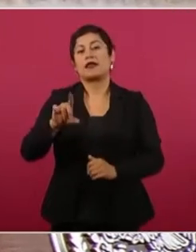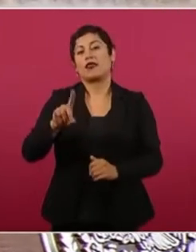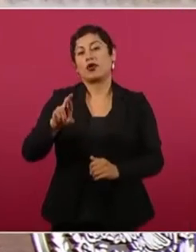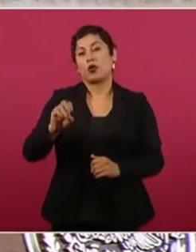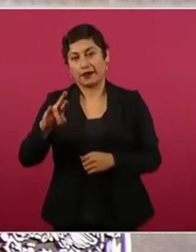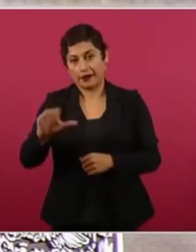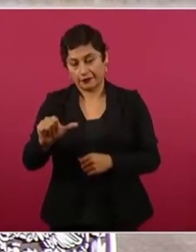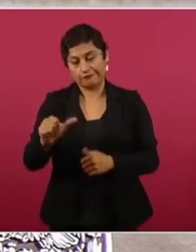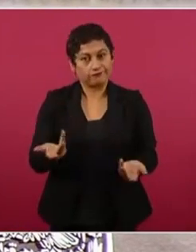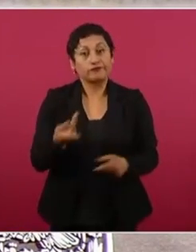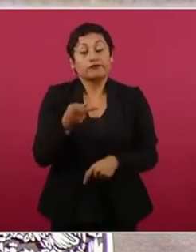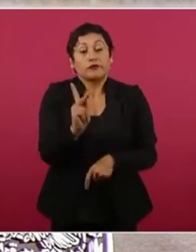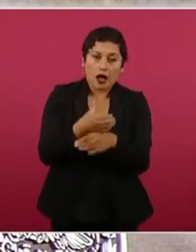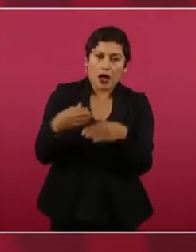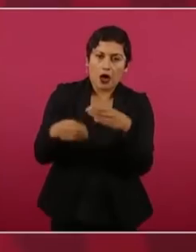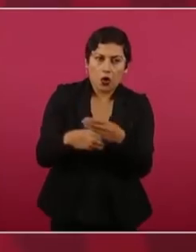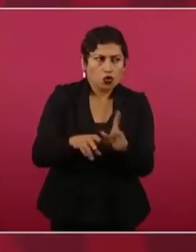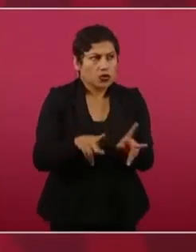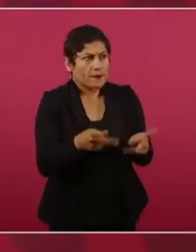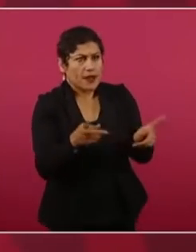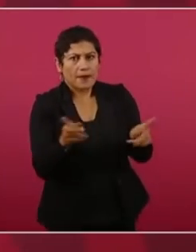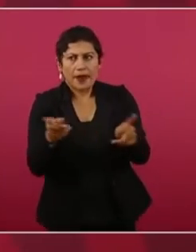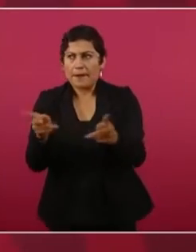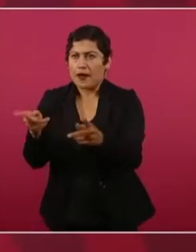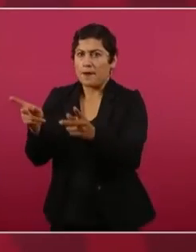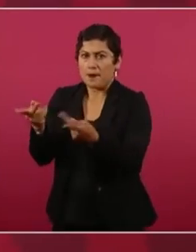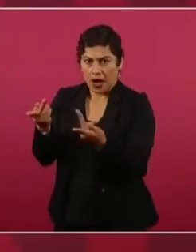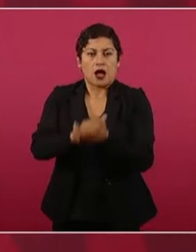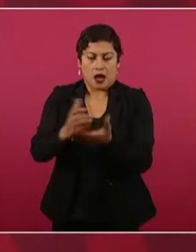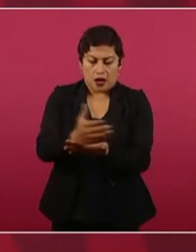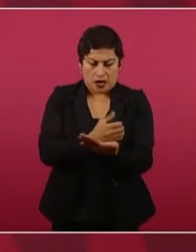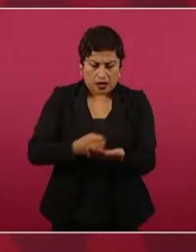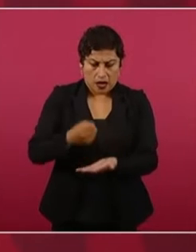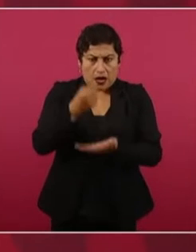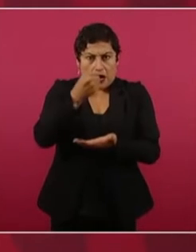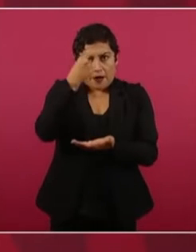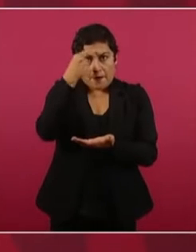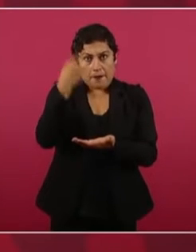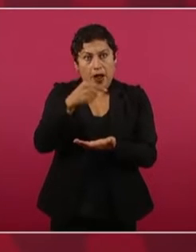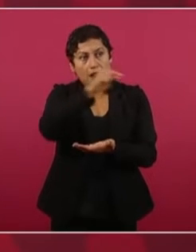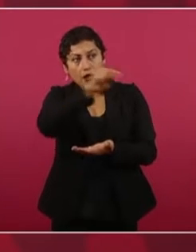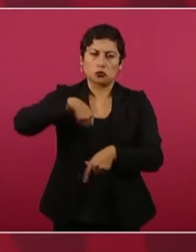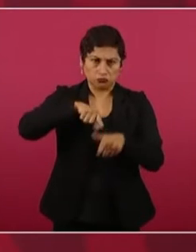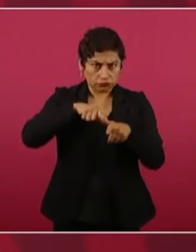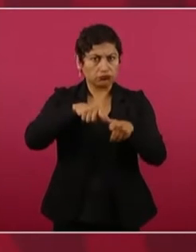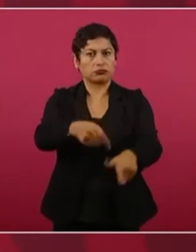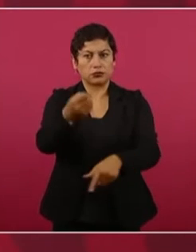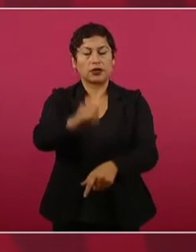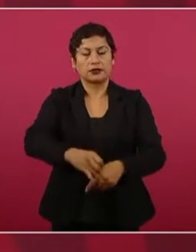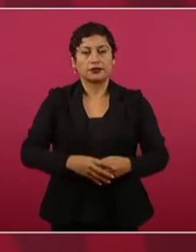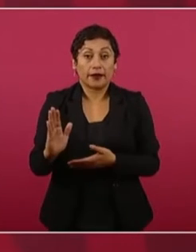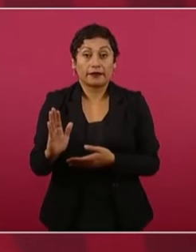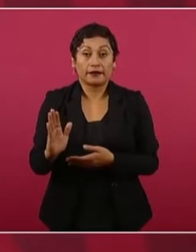Todo lo que podamos obtener de bienes para financiar estas obras lo vamos a seguir haciendo y además